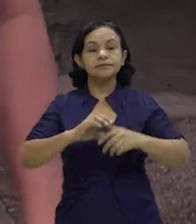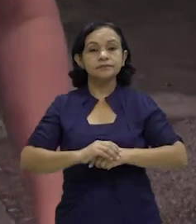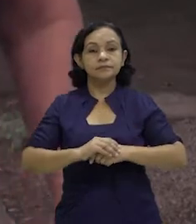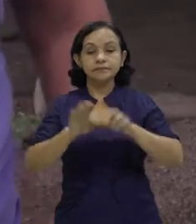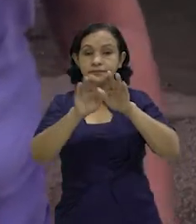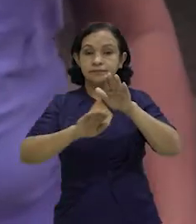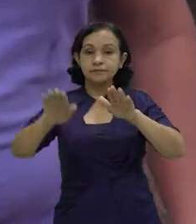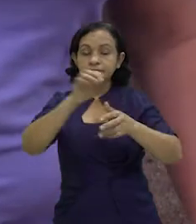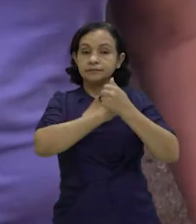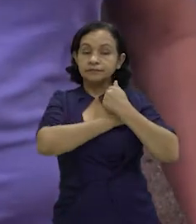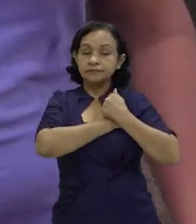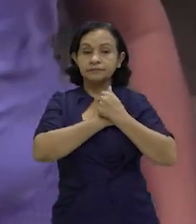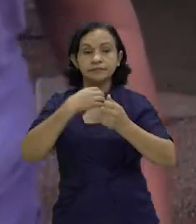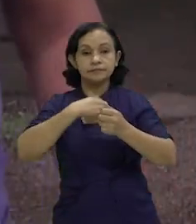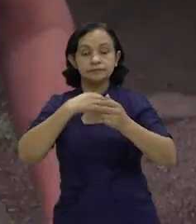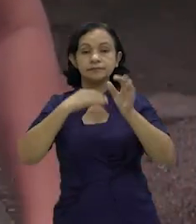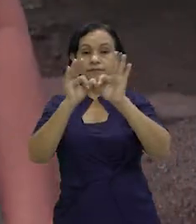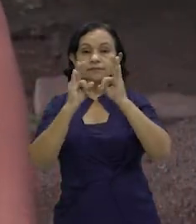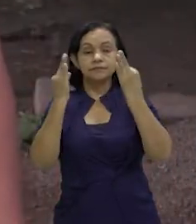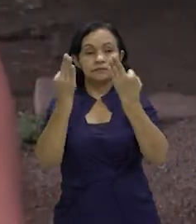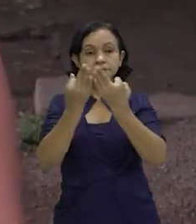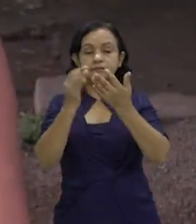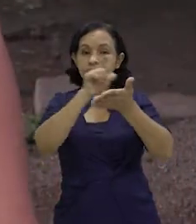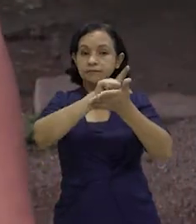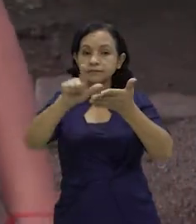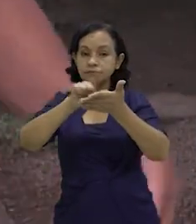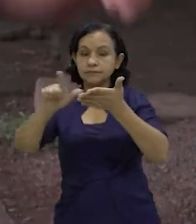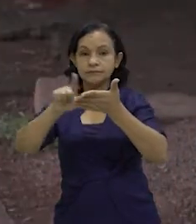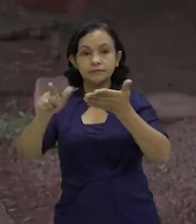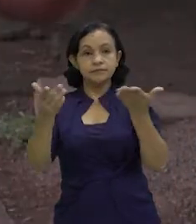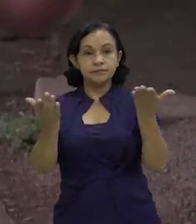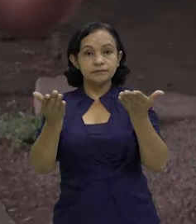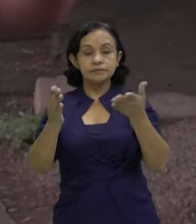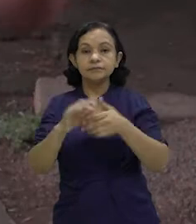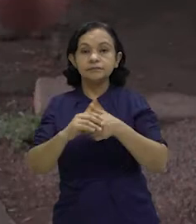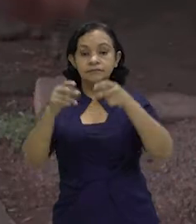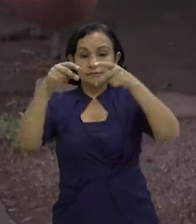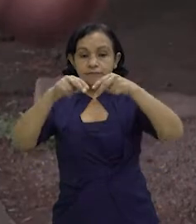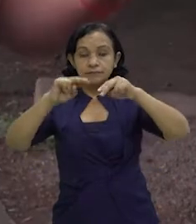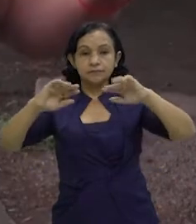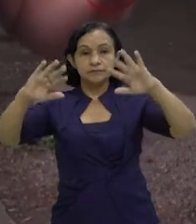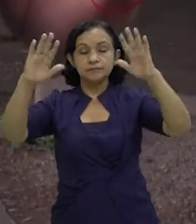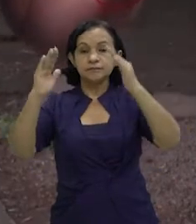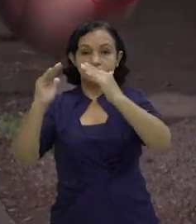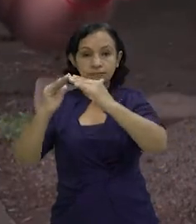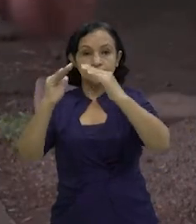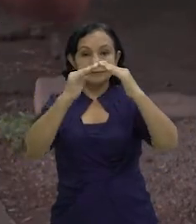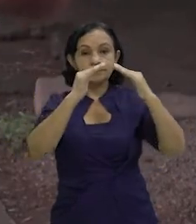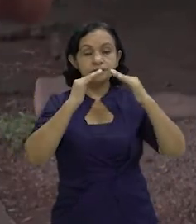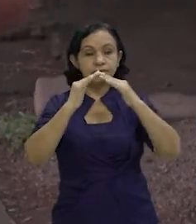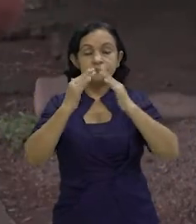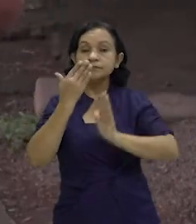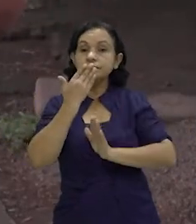sobre todo amar nuestra familia, porque al tener limpio todo y tener ambientado todo nuestro hogar,